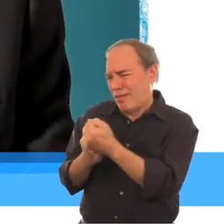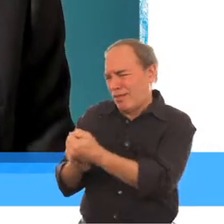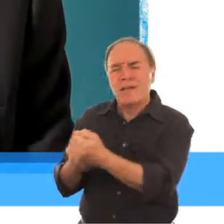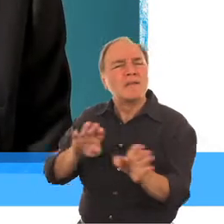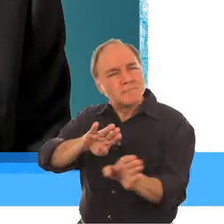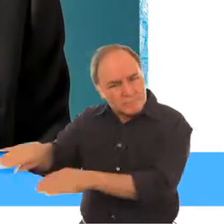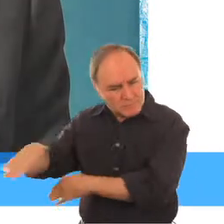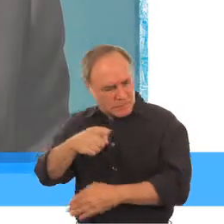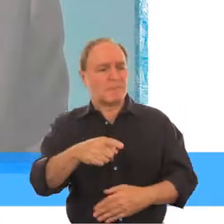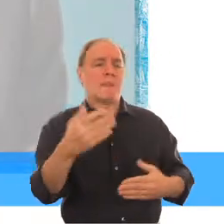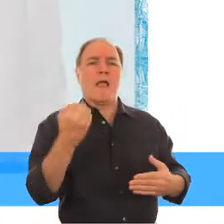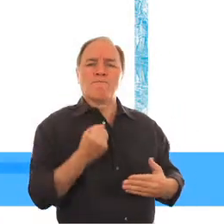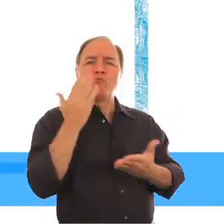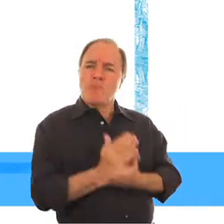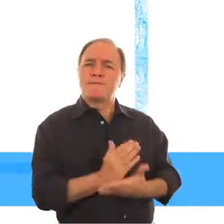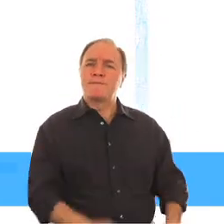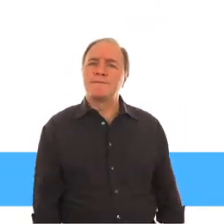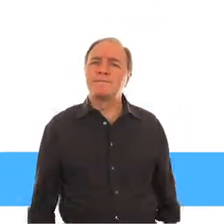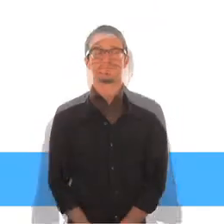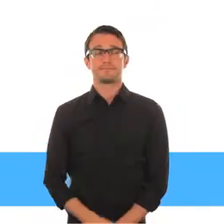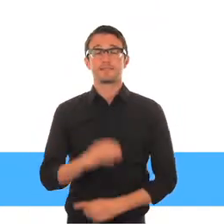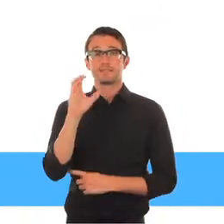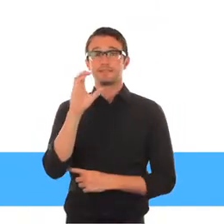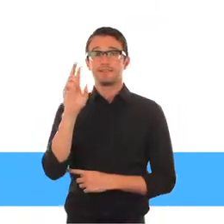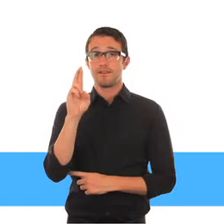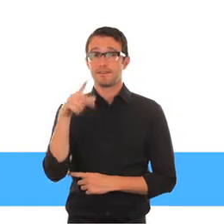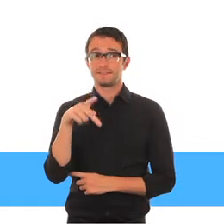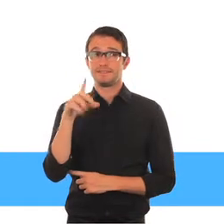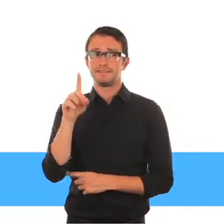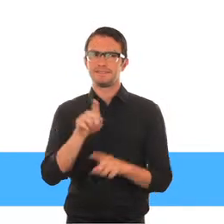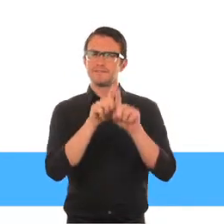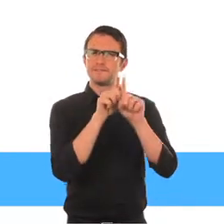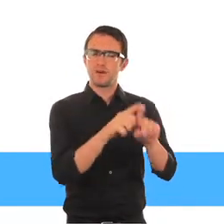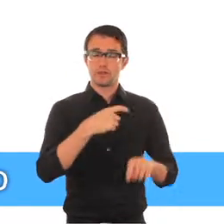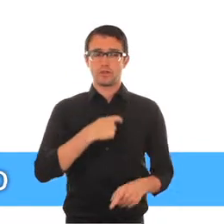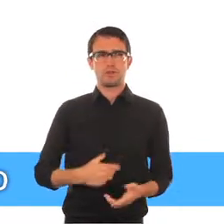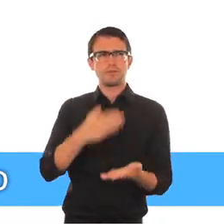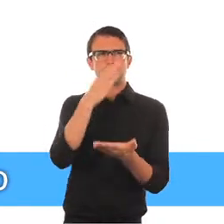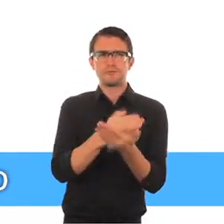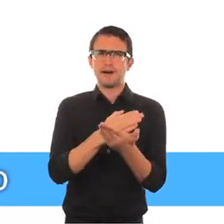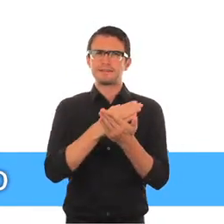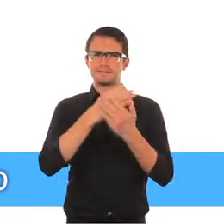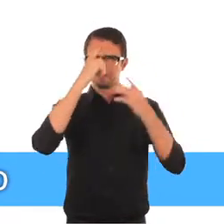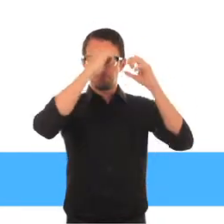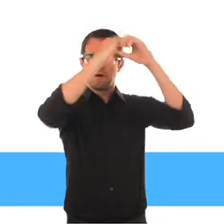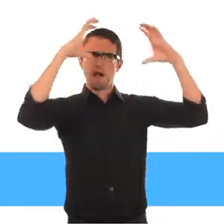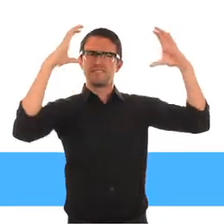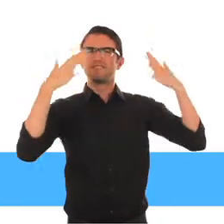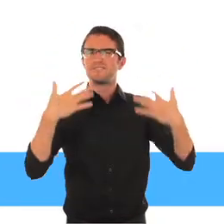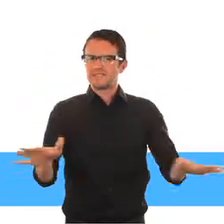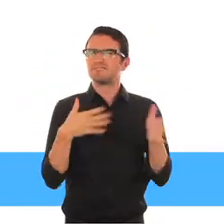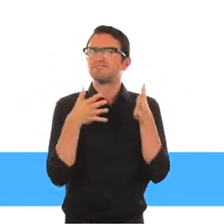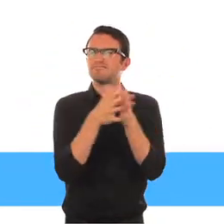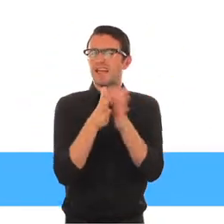y no sean objeto de caridad y lástima. La CDPD sigue el módulo de los Derechos Sociales y Humanos de la Discapacidad, como ya